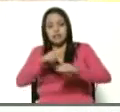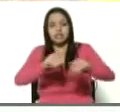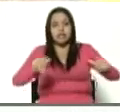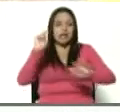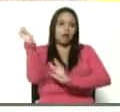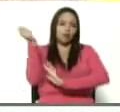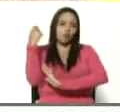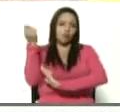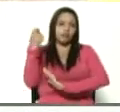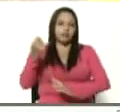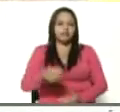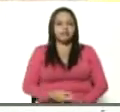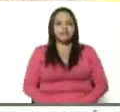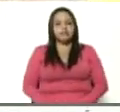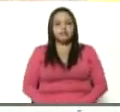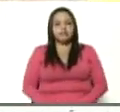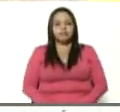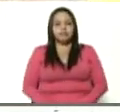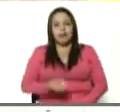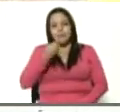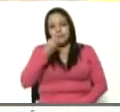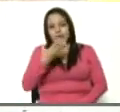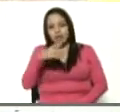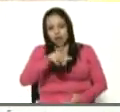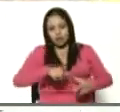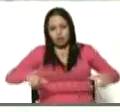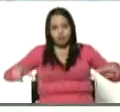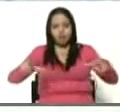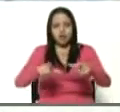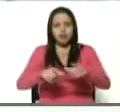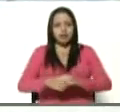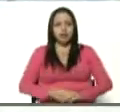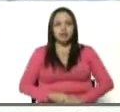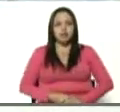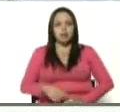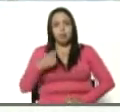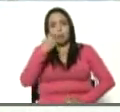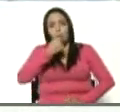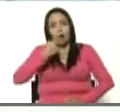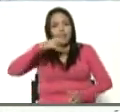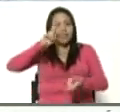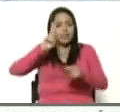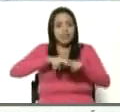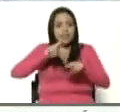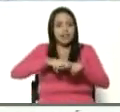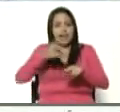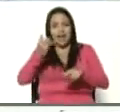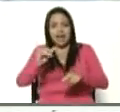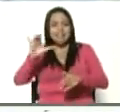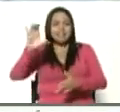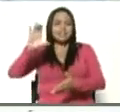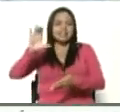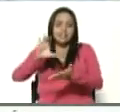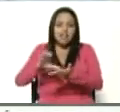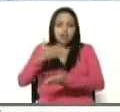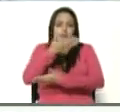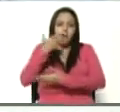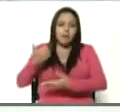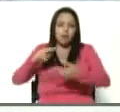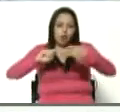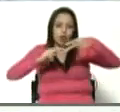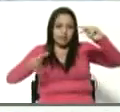de Apure. La belleza del sector Boca de Negra. Allá está el Centro de Mejoramiento Genético